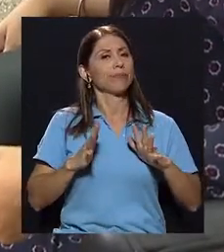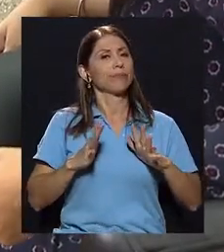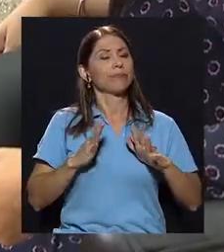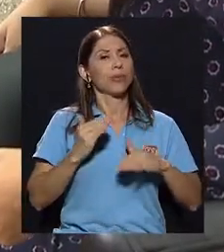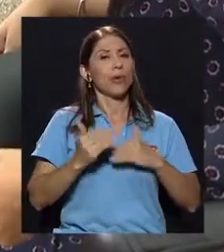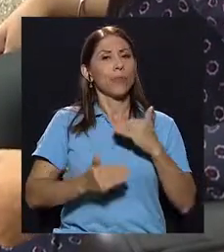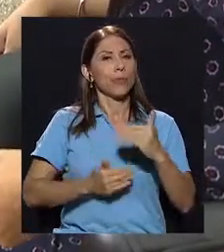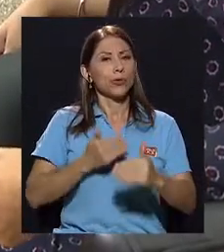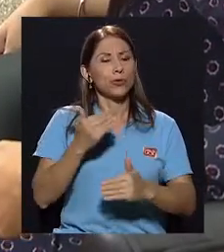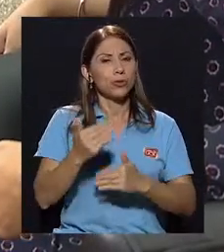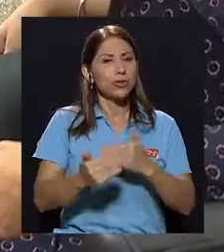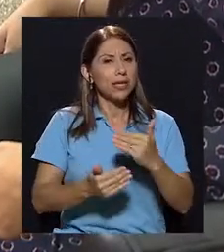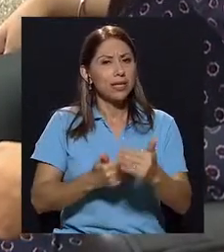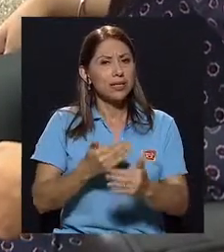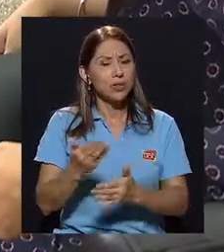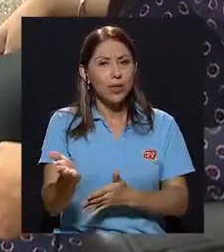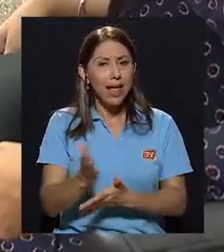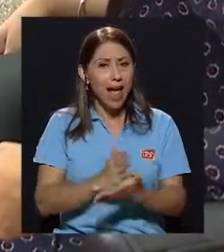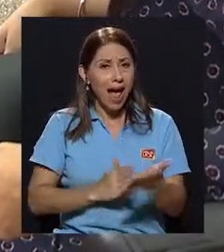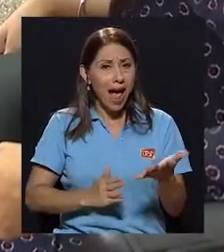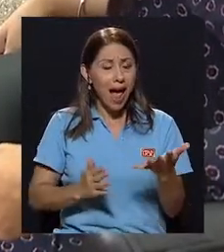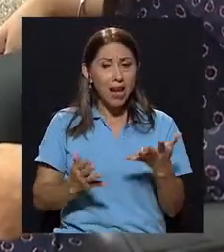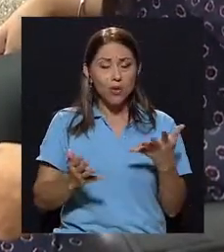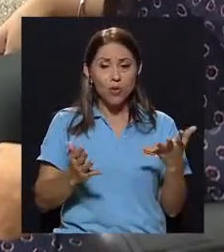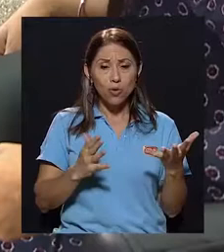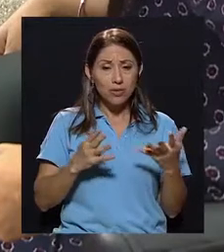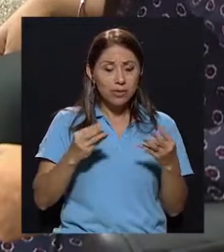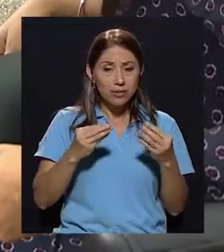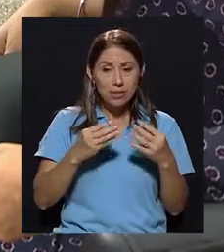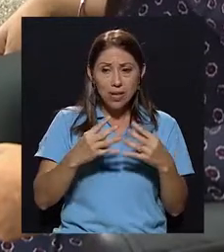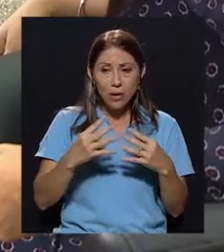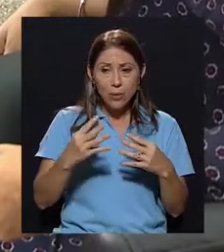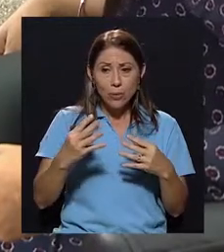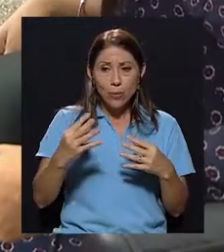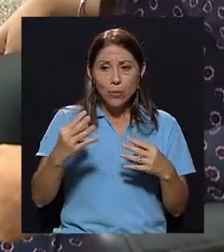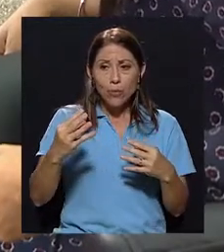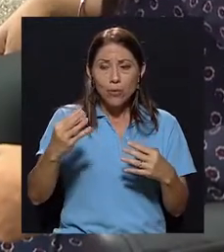proceso de algo, estoy perdiendo y entonces me estoy,